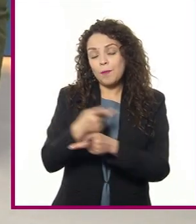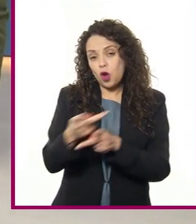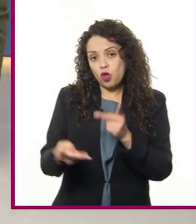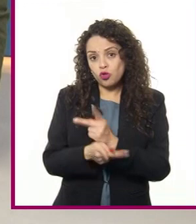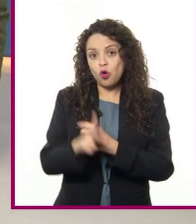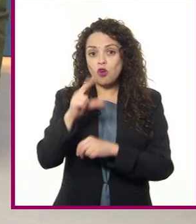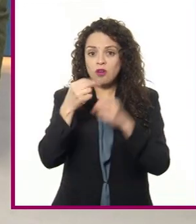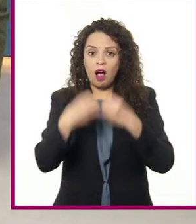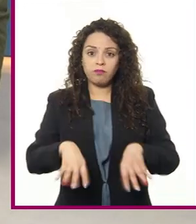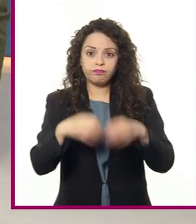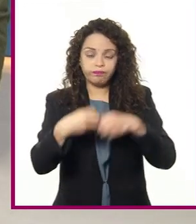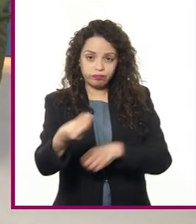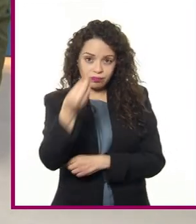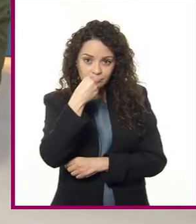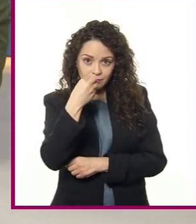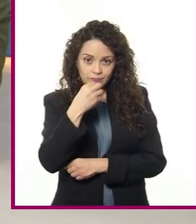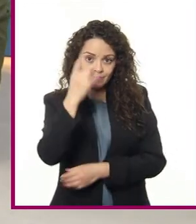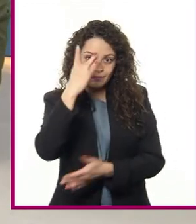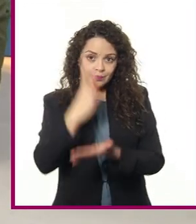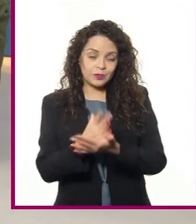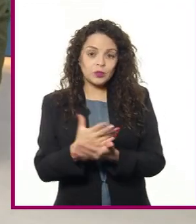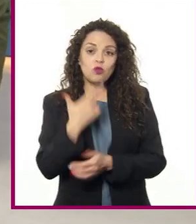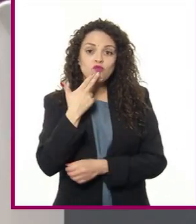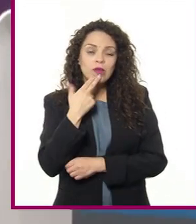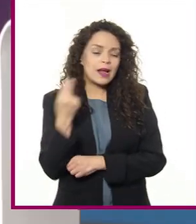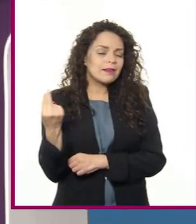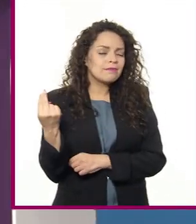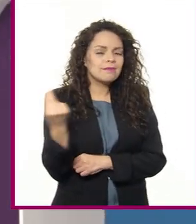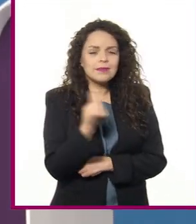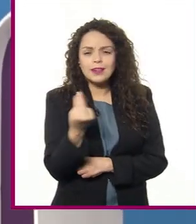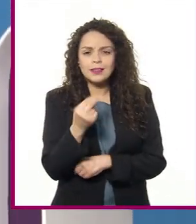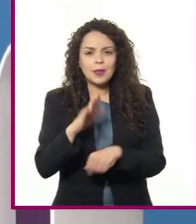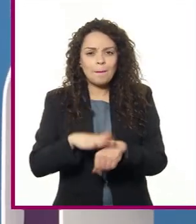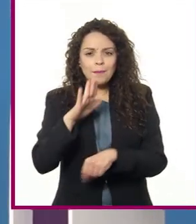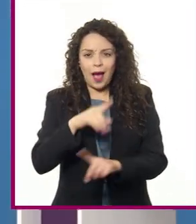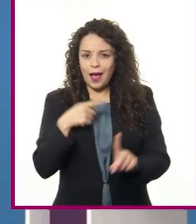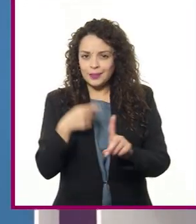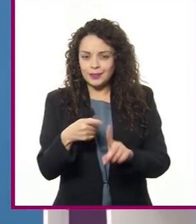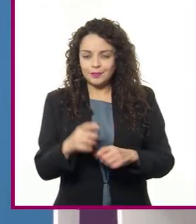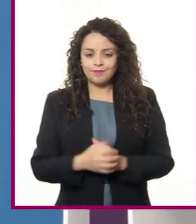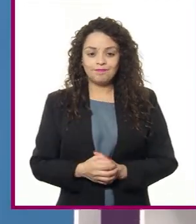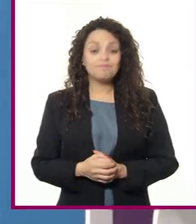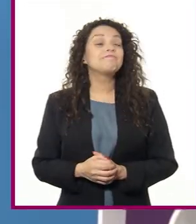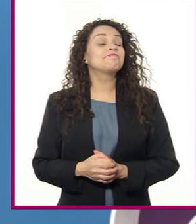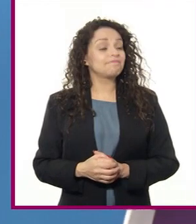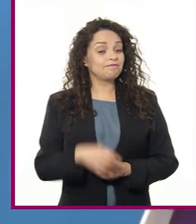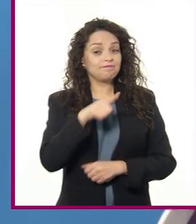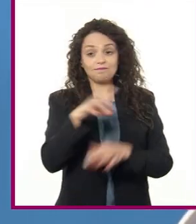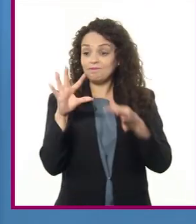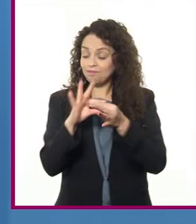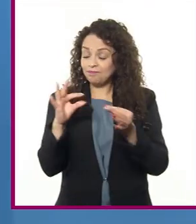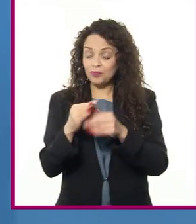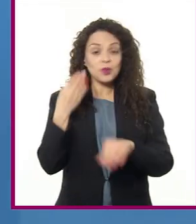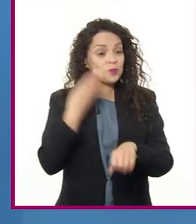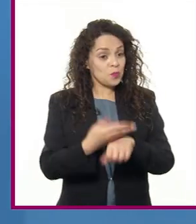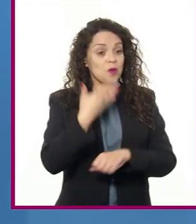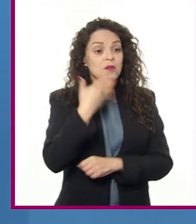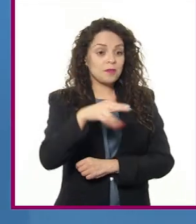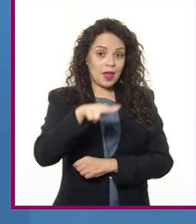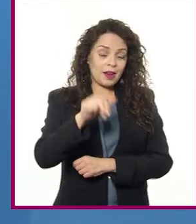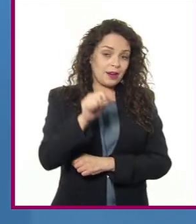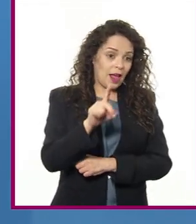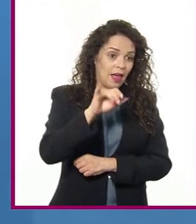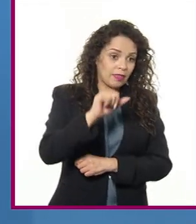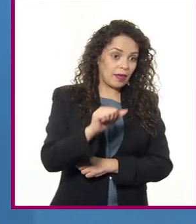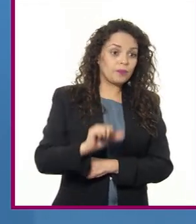alimentos, solo utilizando lo necesario. Muy buena observación, Nadia. Por otro